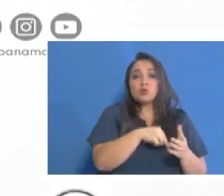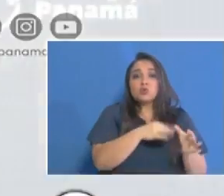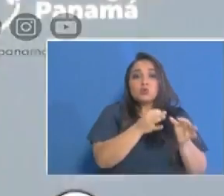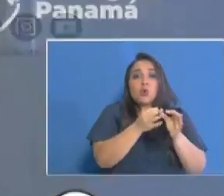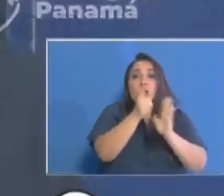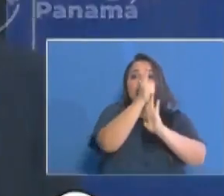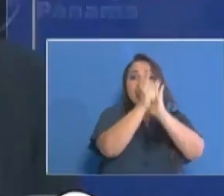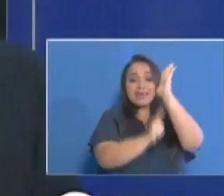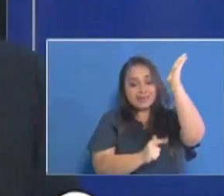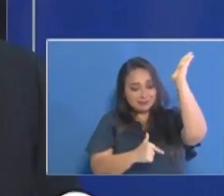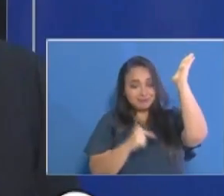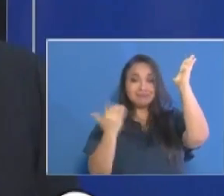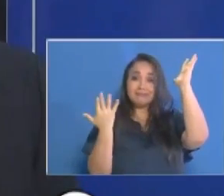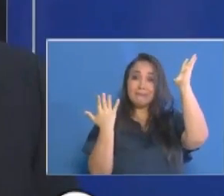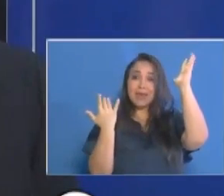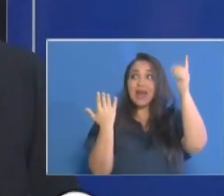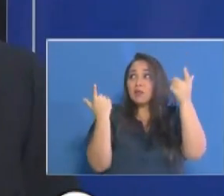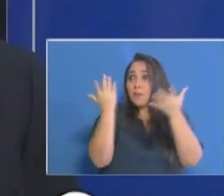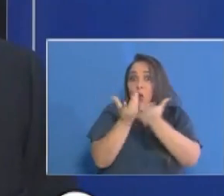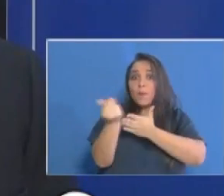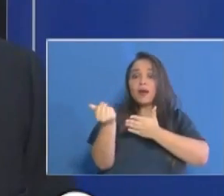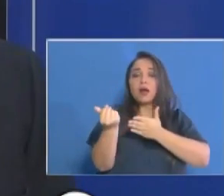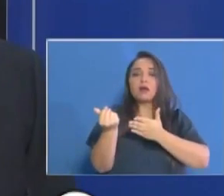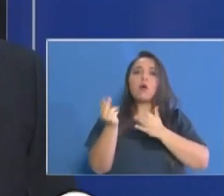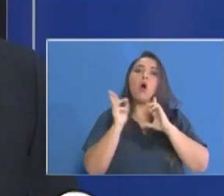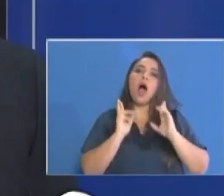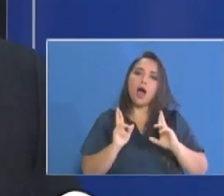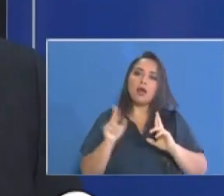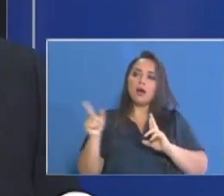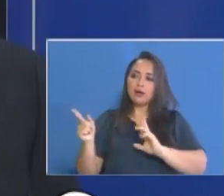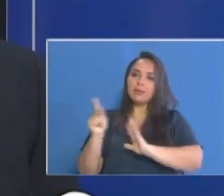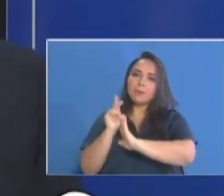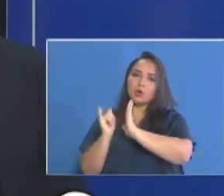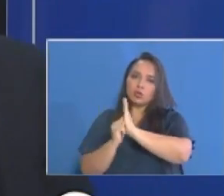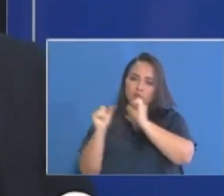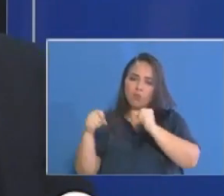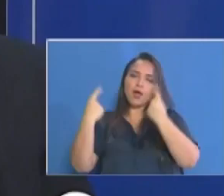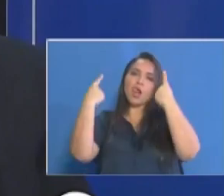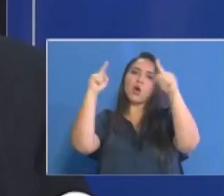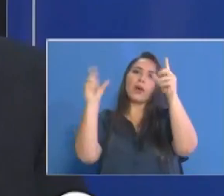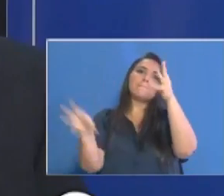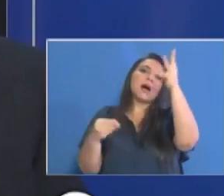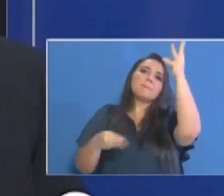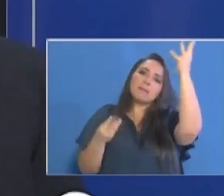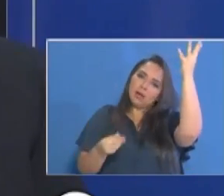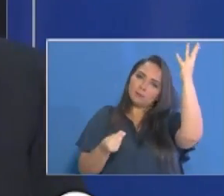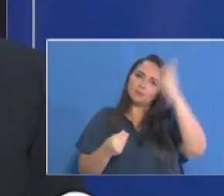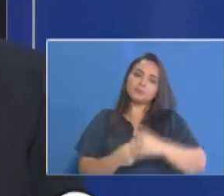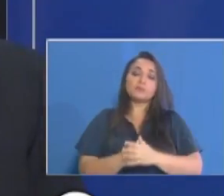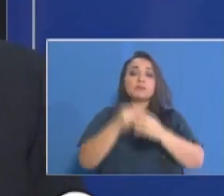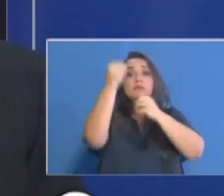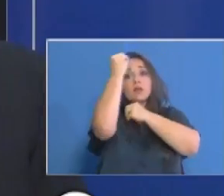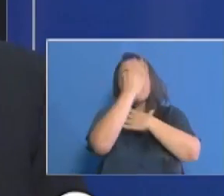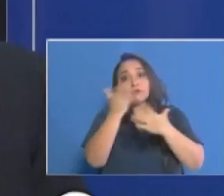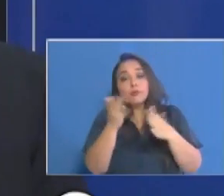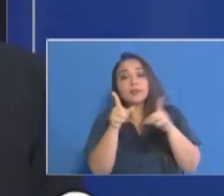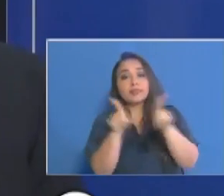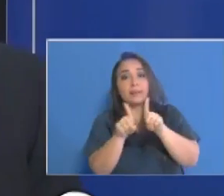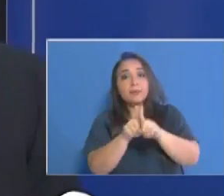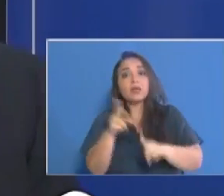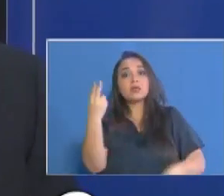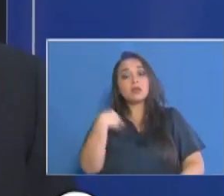ojalá este proyecto pueda salir adelante. Queremos informar también que hemos procedido a la